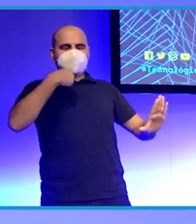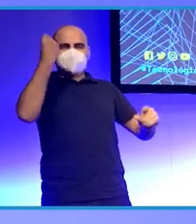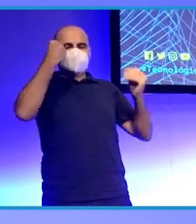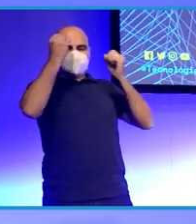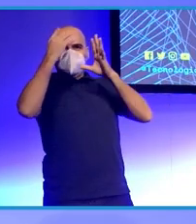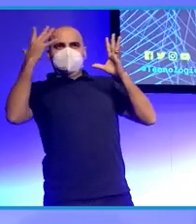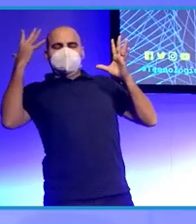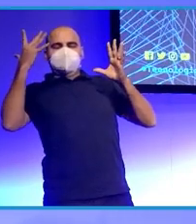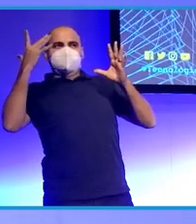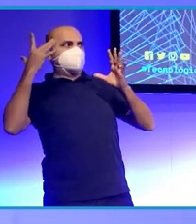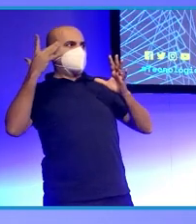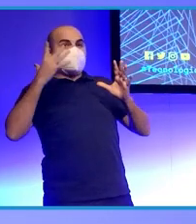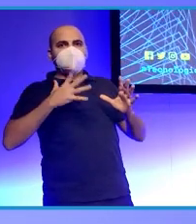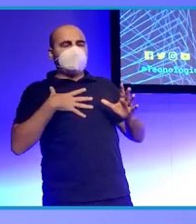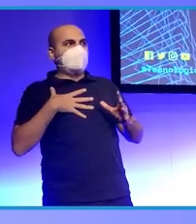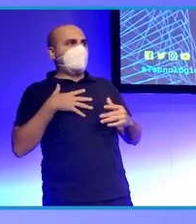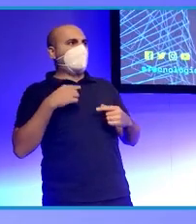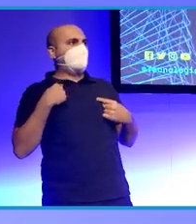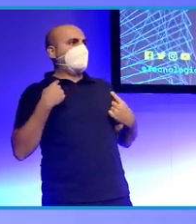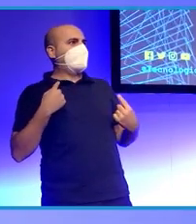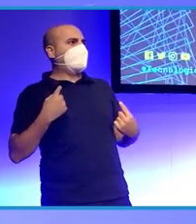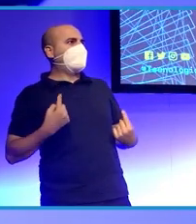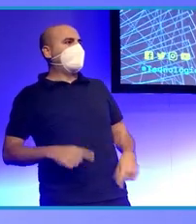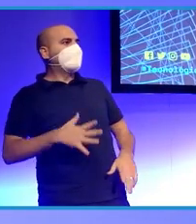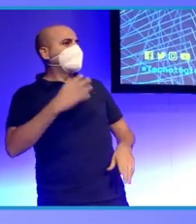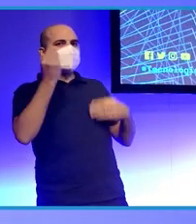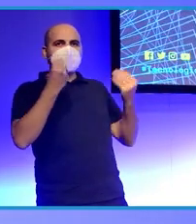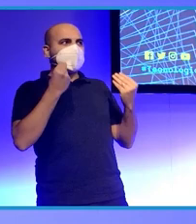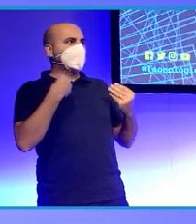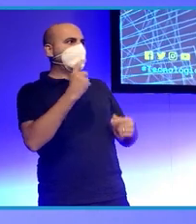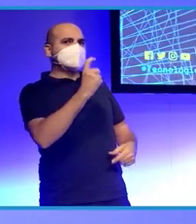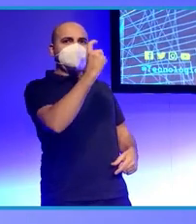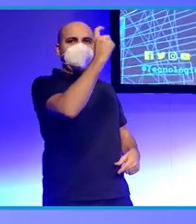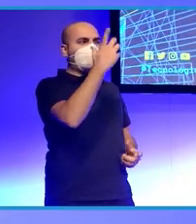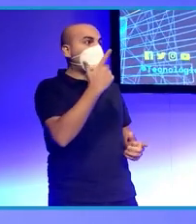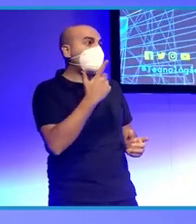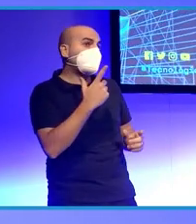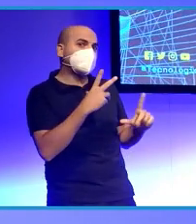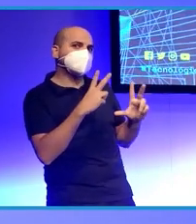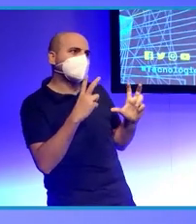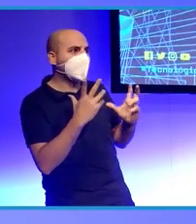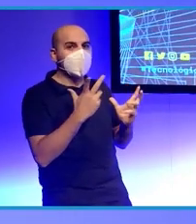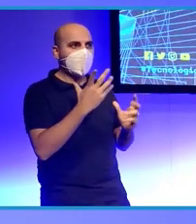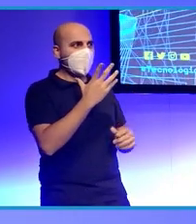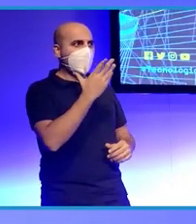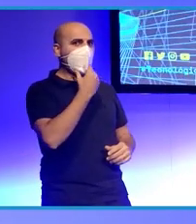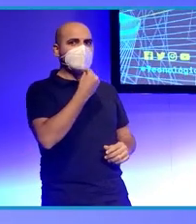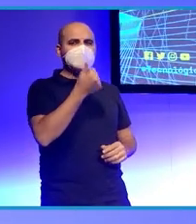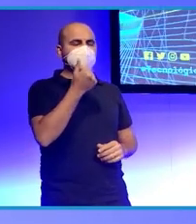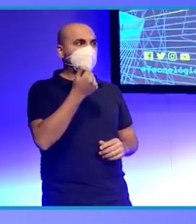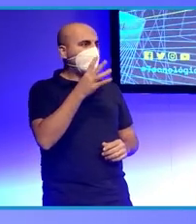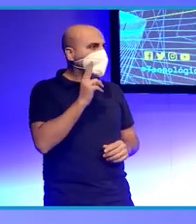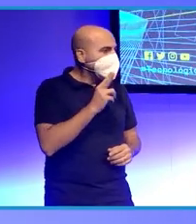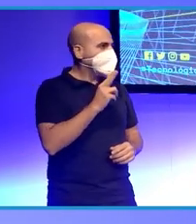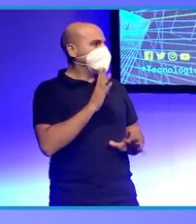decepcionados, Pensé que era más alto, más ancha, más agraciado. Bueno, realmente es lo que ocurre ahora